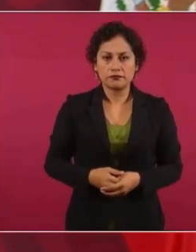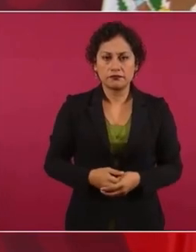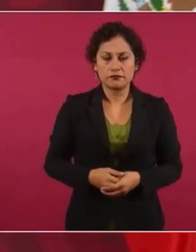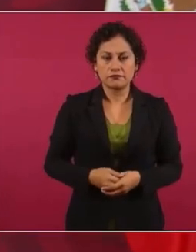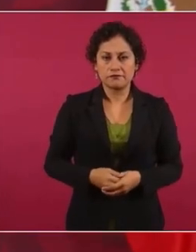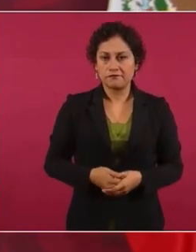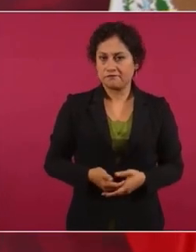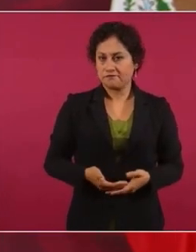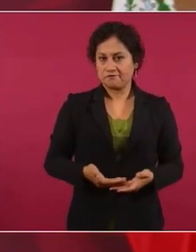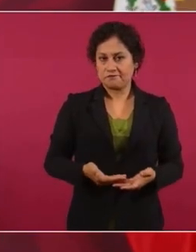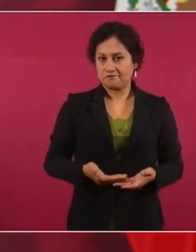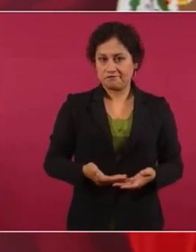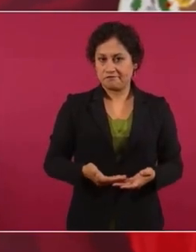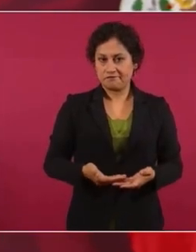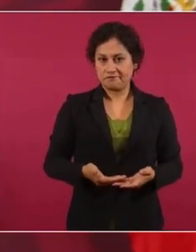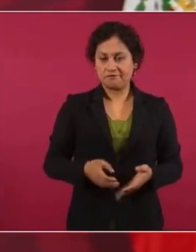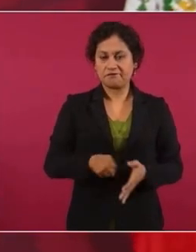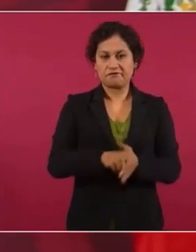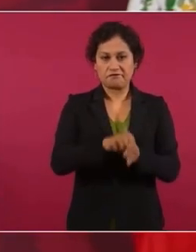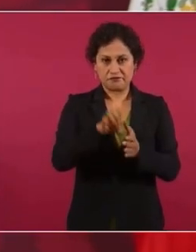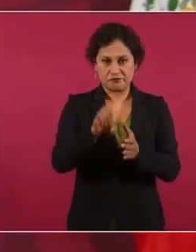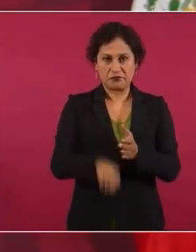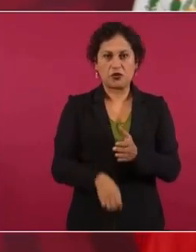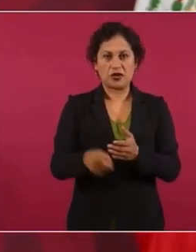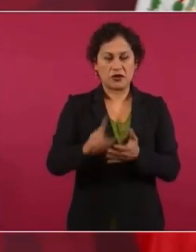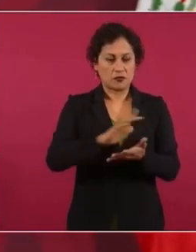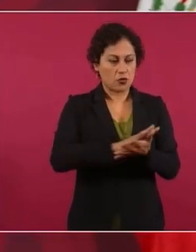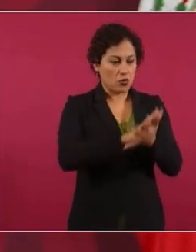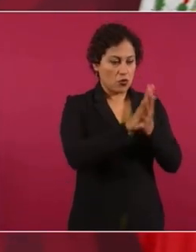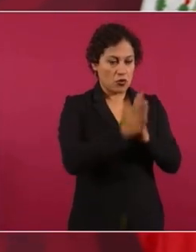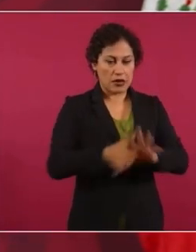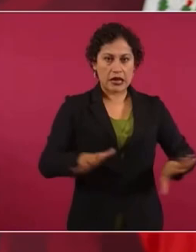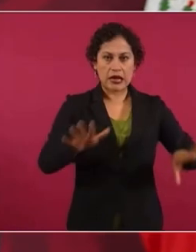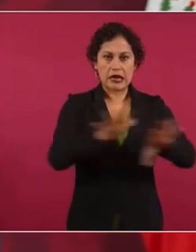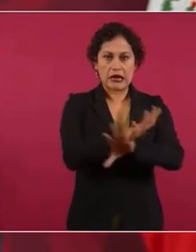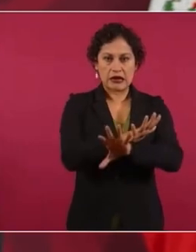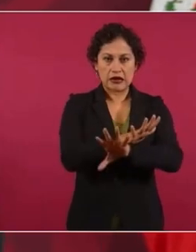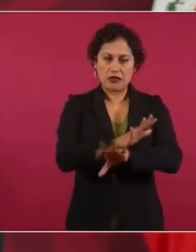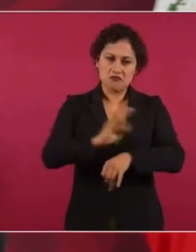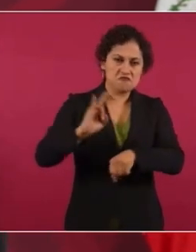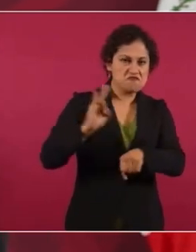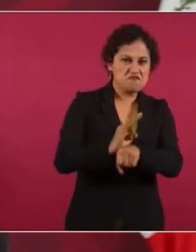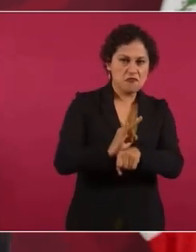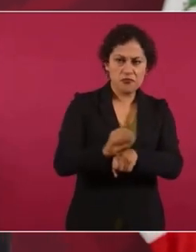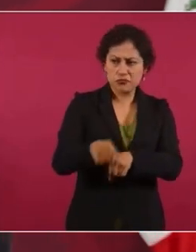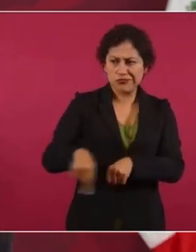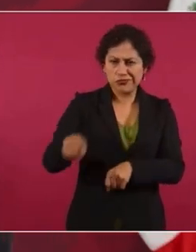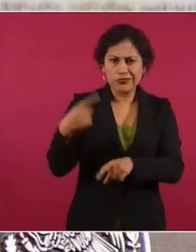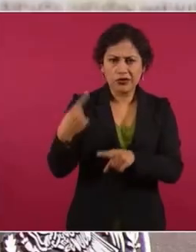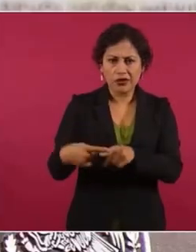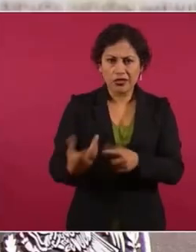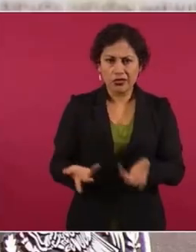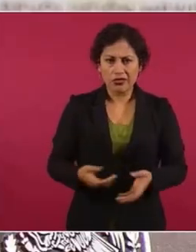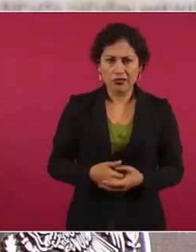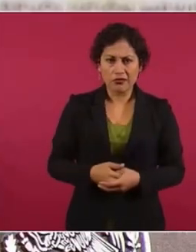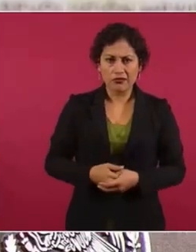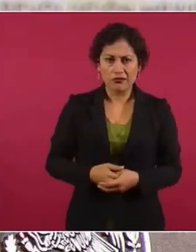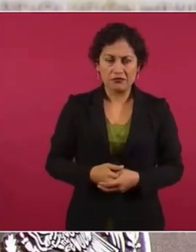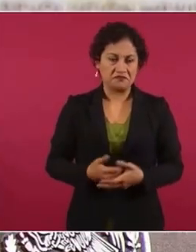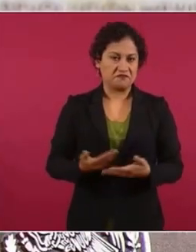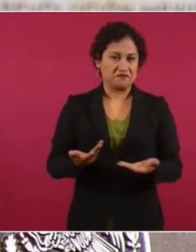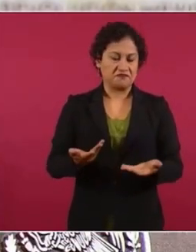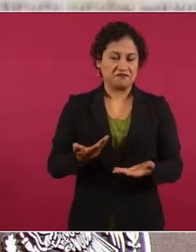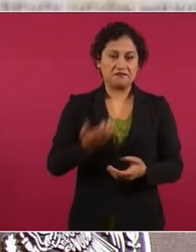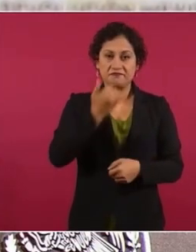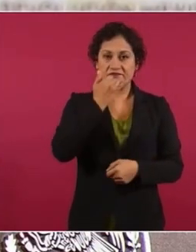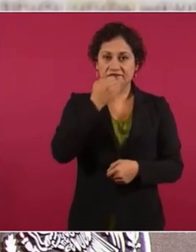a un movimiento de transformación que es único,